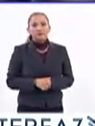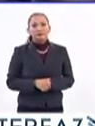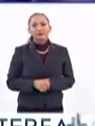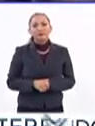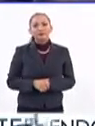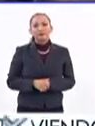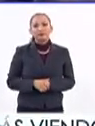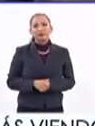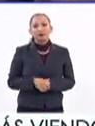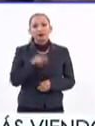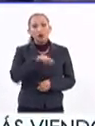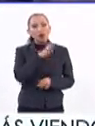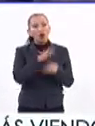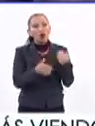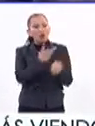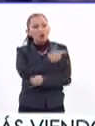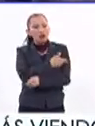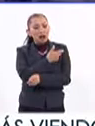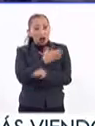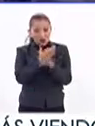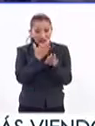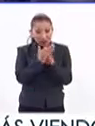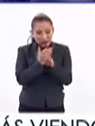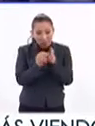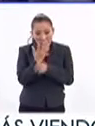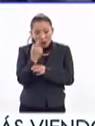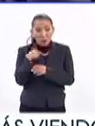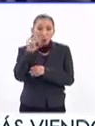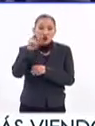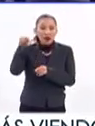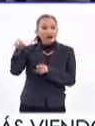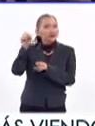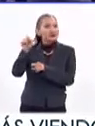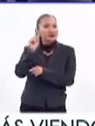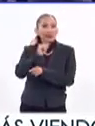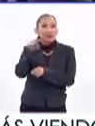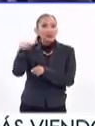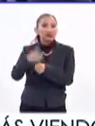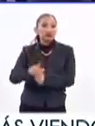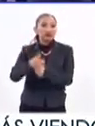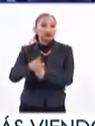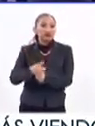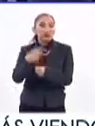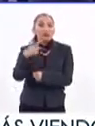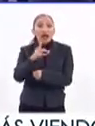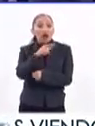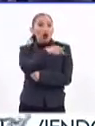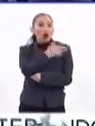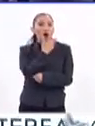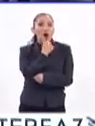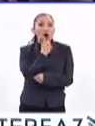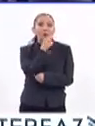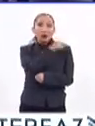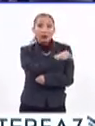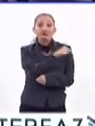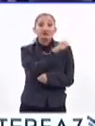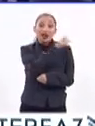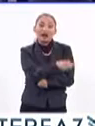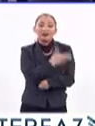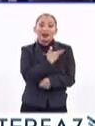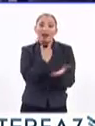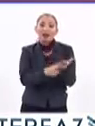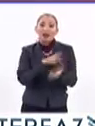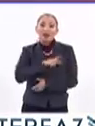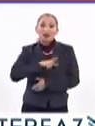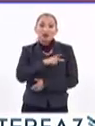desafortunadamente, todas las vacunas actuales, las cosas actuales siempre van con las mujeres, porque son las que lo sufren, pero son los hombres los que portan